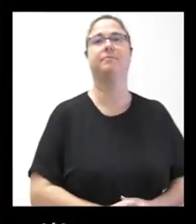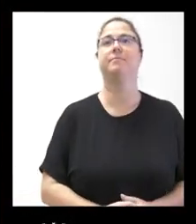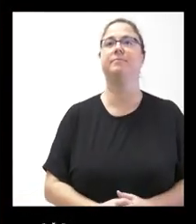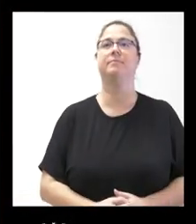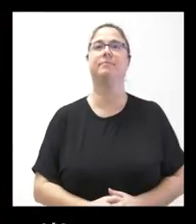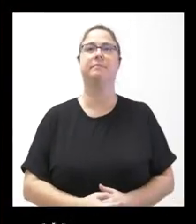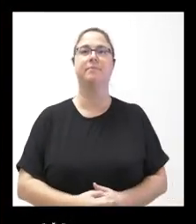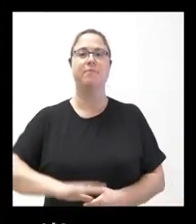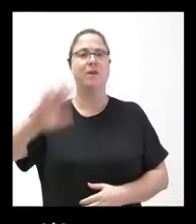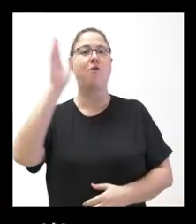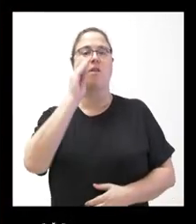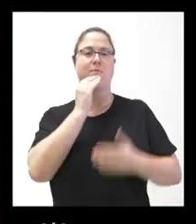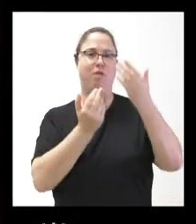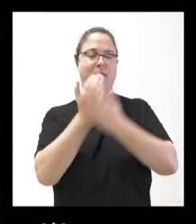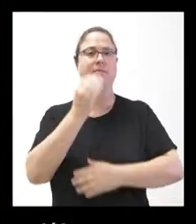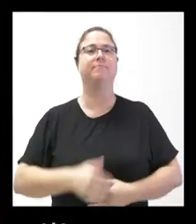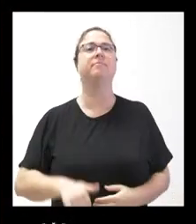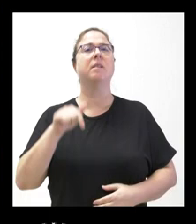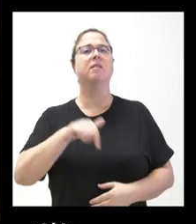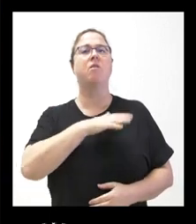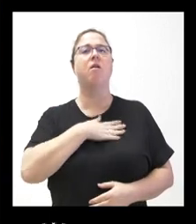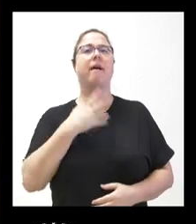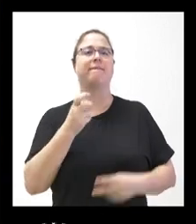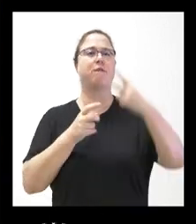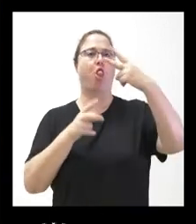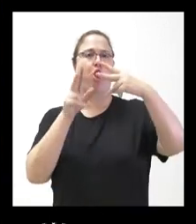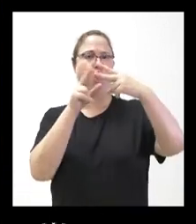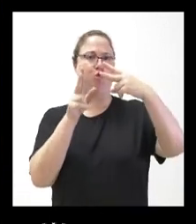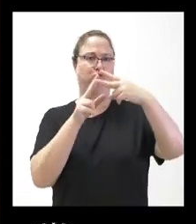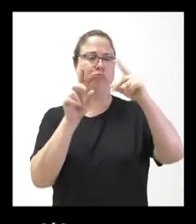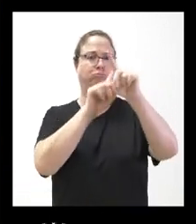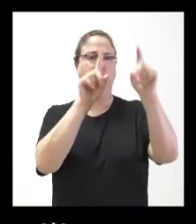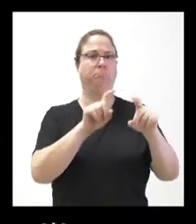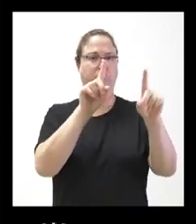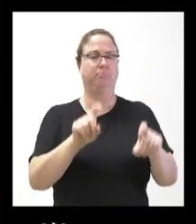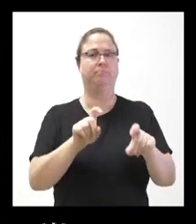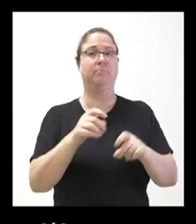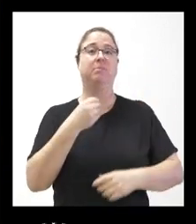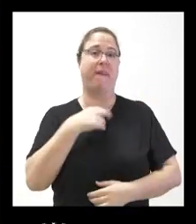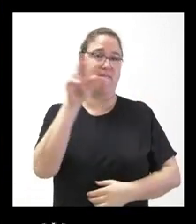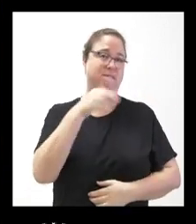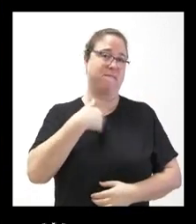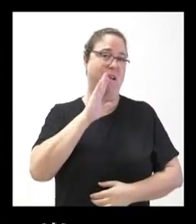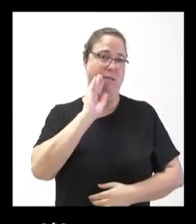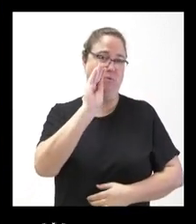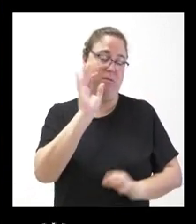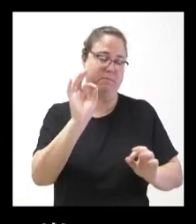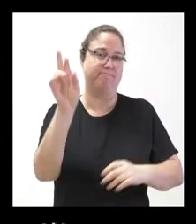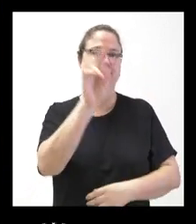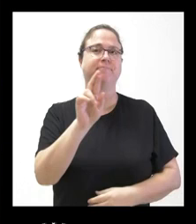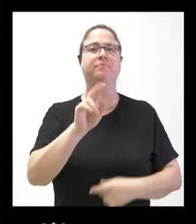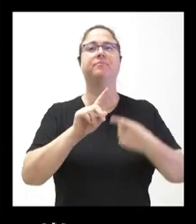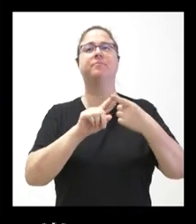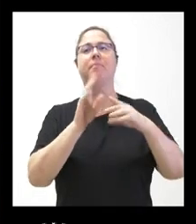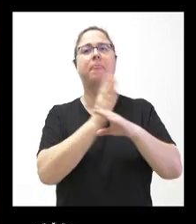Hola, buenas. Bueno, yo tenía dos cuestiones que abundan en preguntas que se han realizado ya. Quitando al margen,